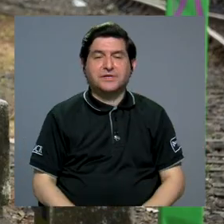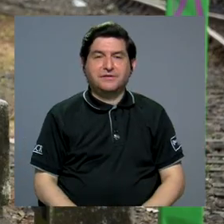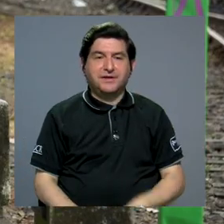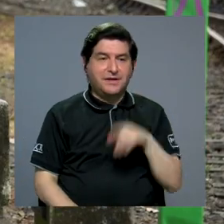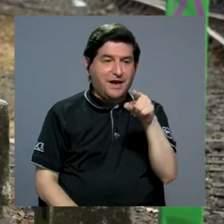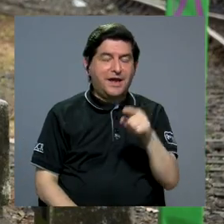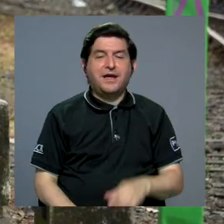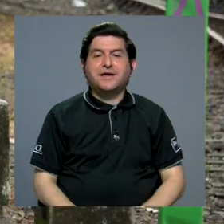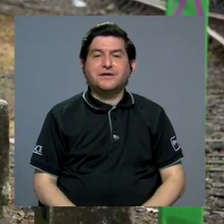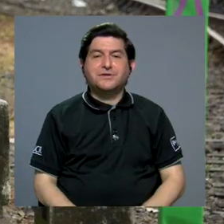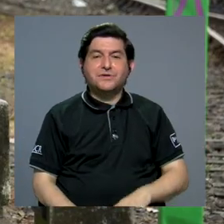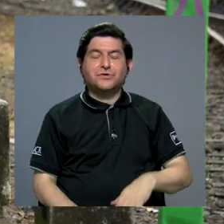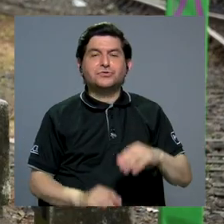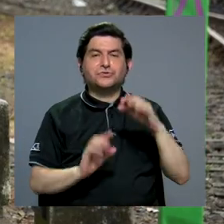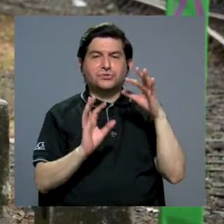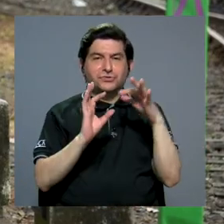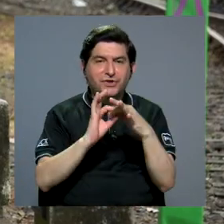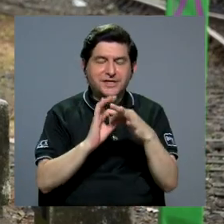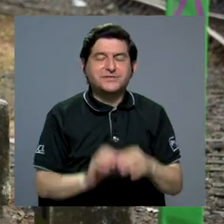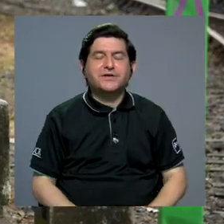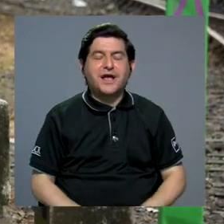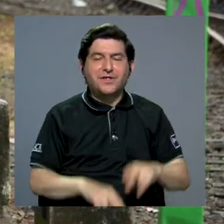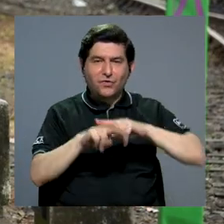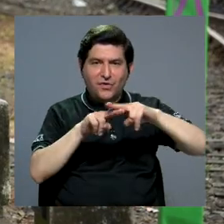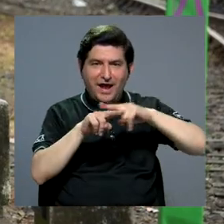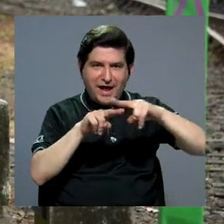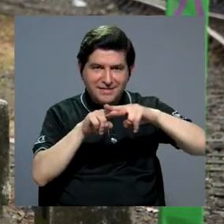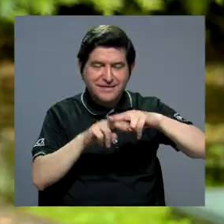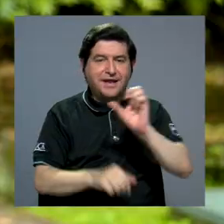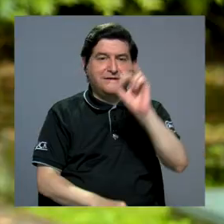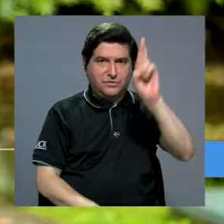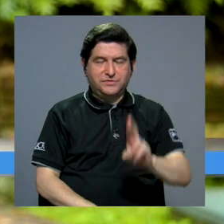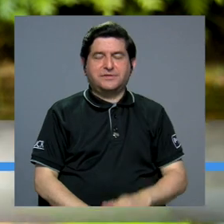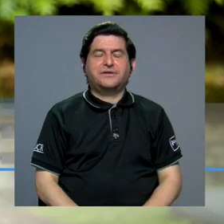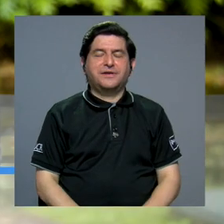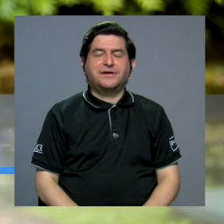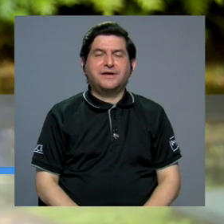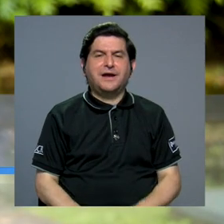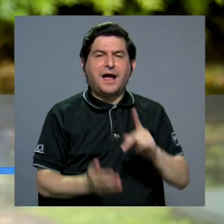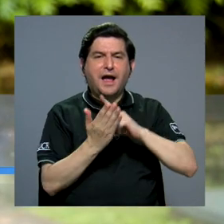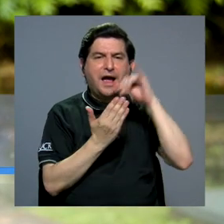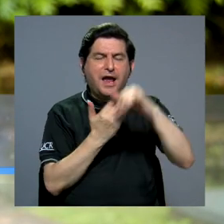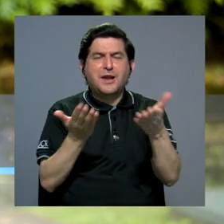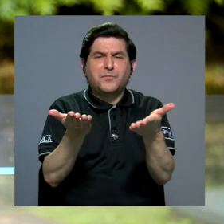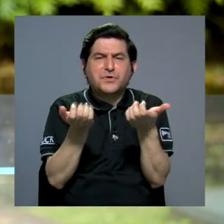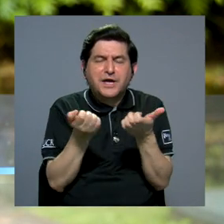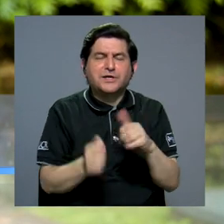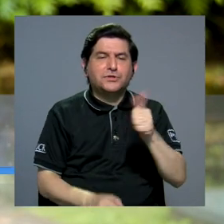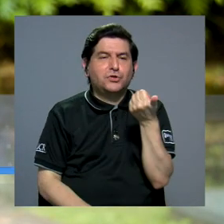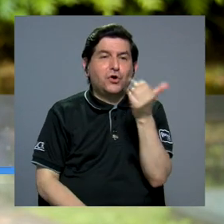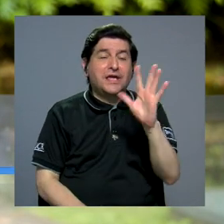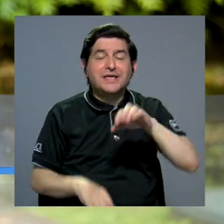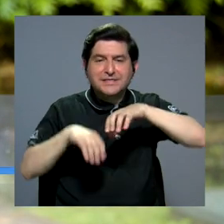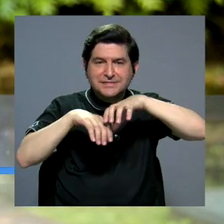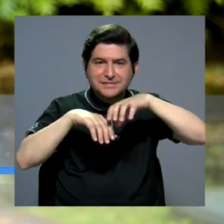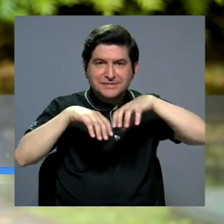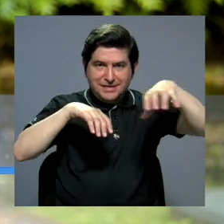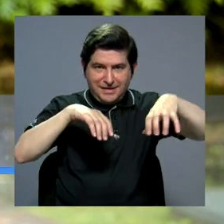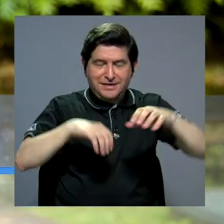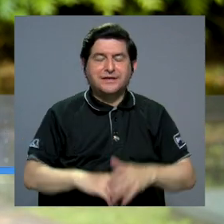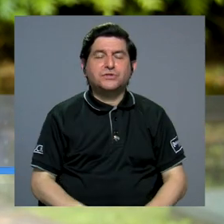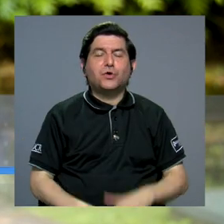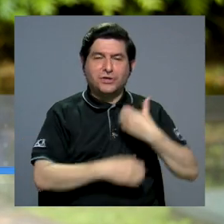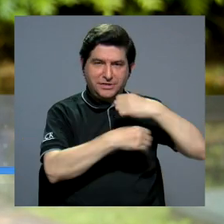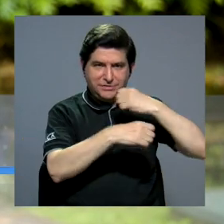los cuales se encuentran en torno al Tren Metropolitano de Costa Rica. El proyecto lo que busca es que estos 15 municipios trabajen de